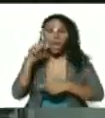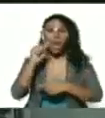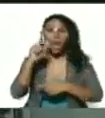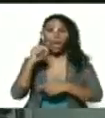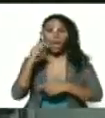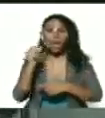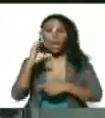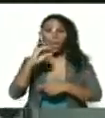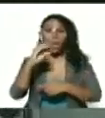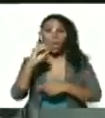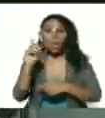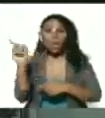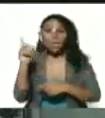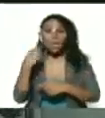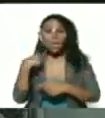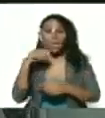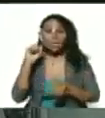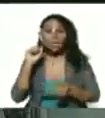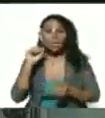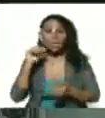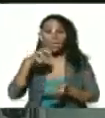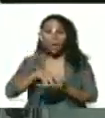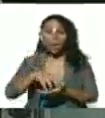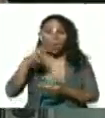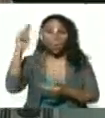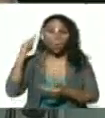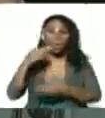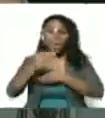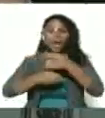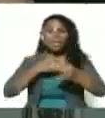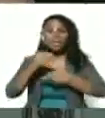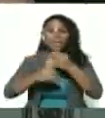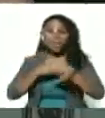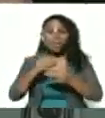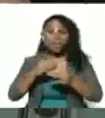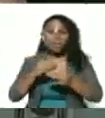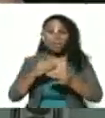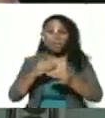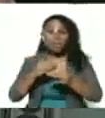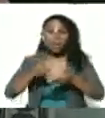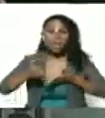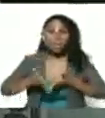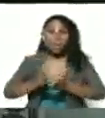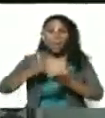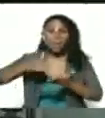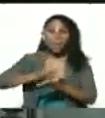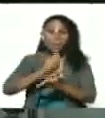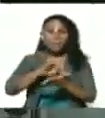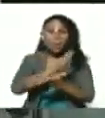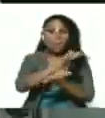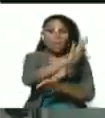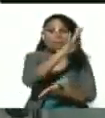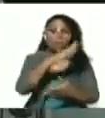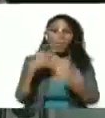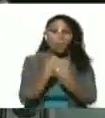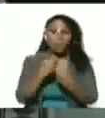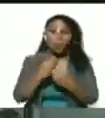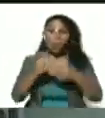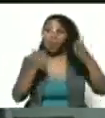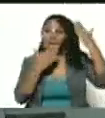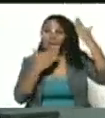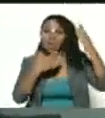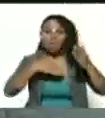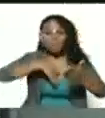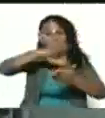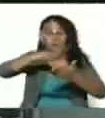en el estado en el estado Bolívar hicimos lanchas con los aborígenes lanchas de madera